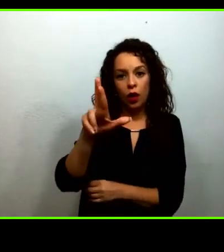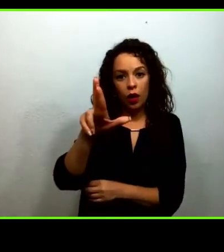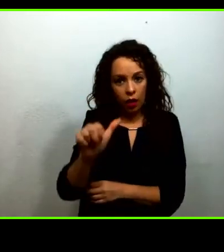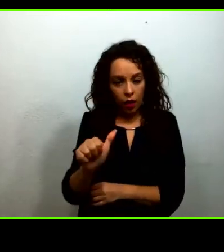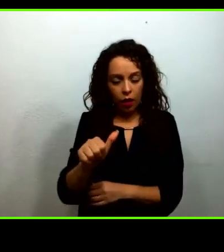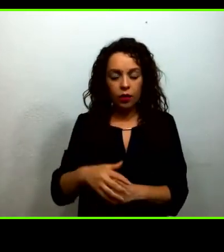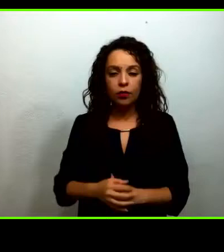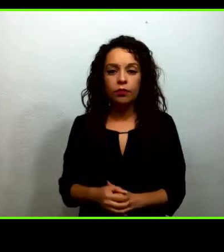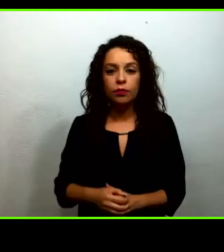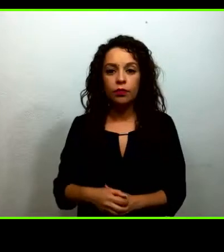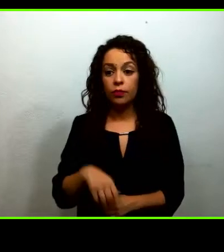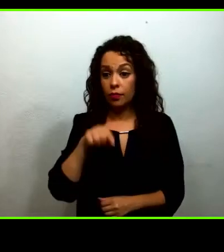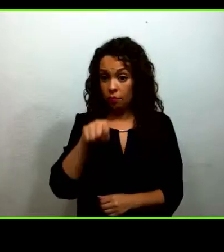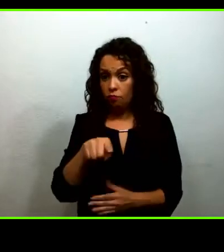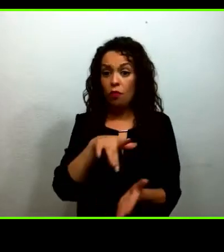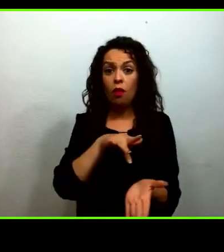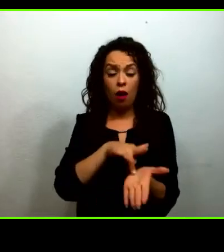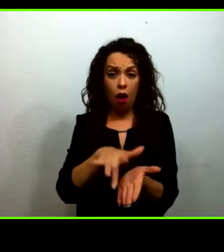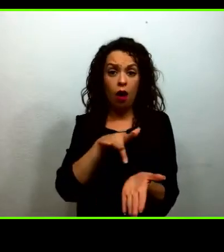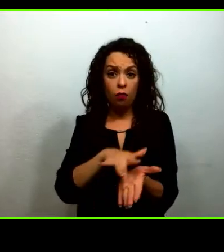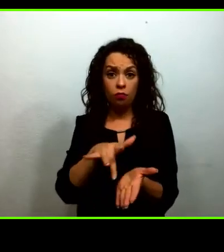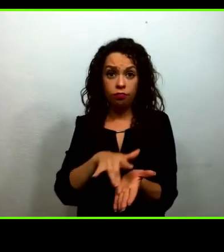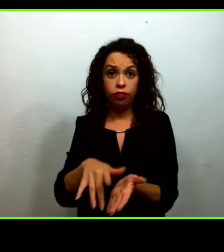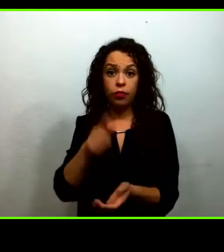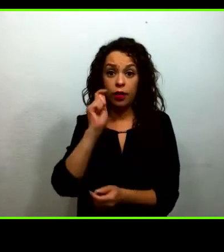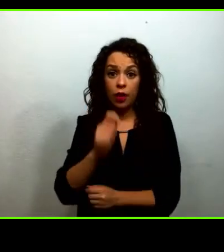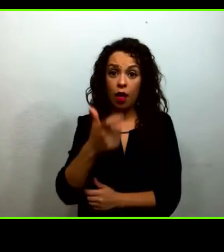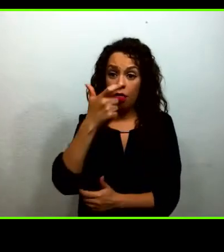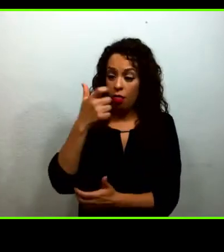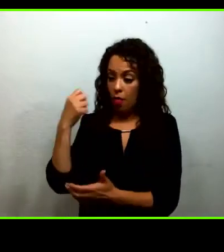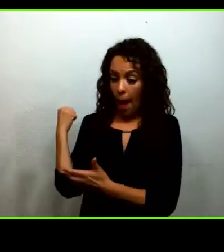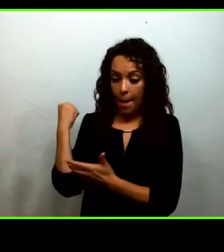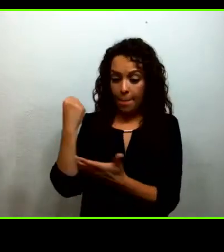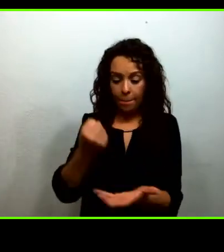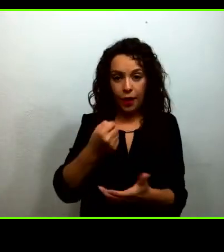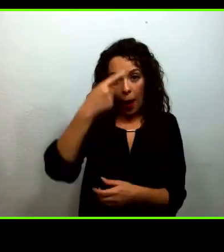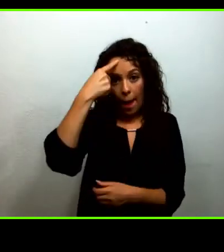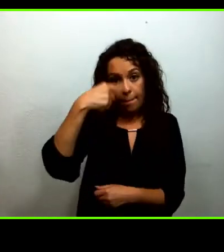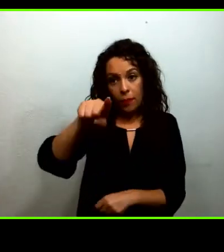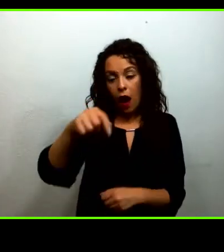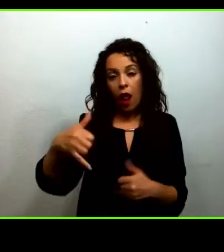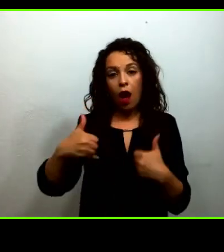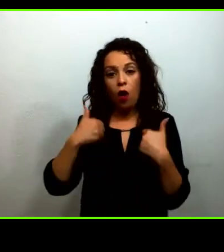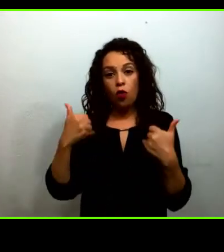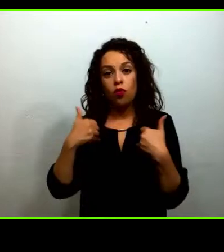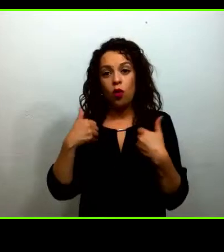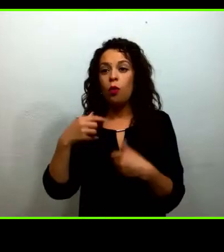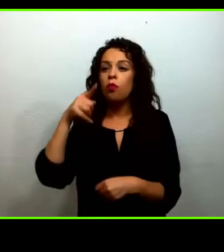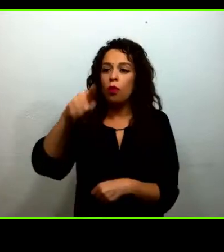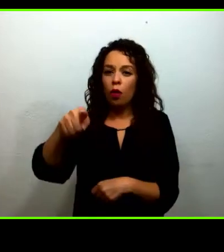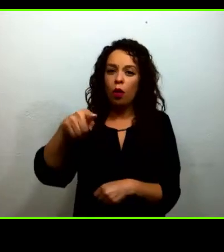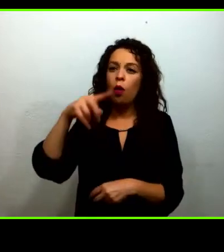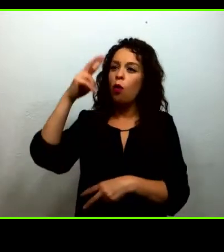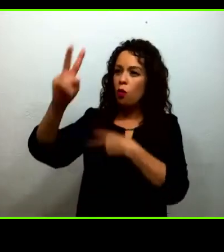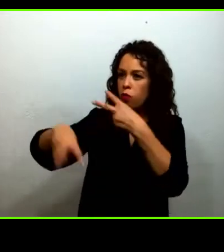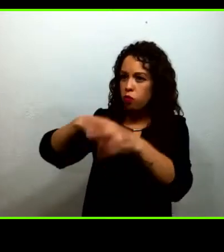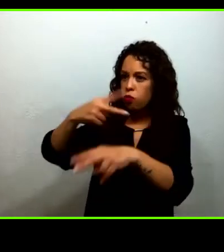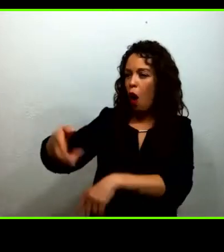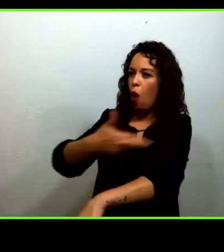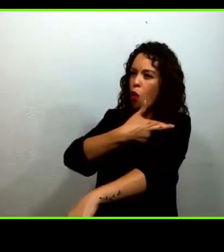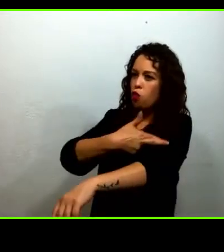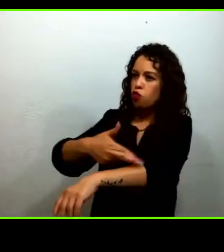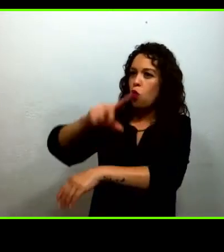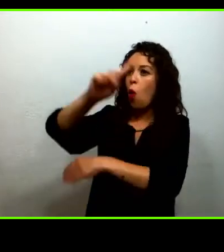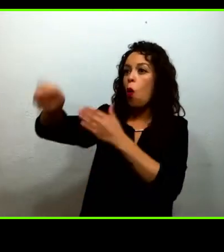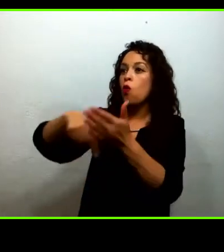apoya los gastos para el traslado de los jóvenes a las comunidades y los dotó